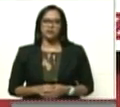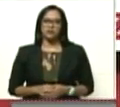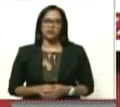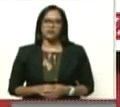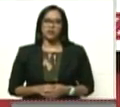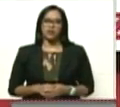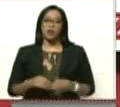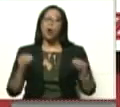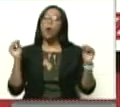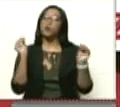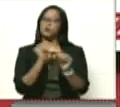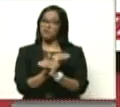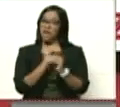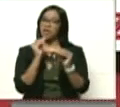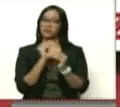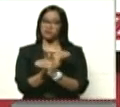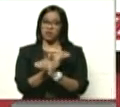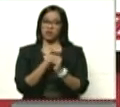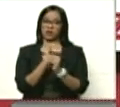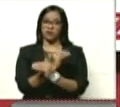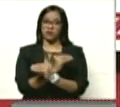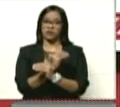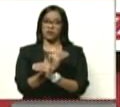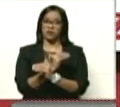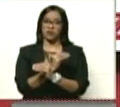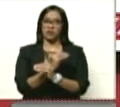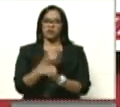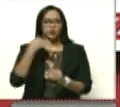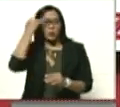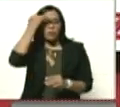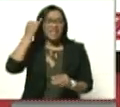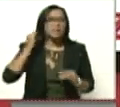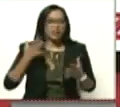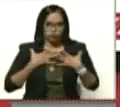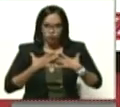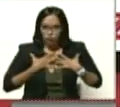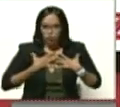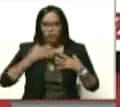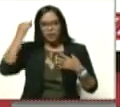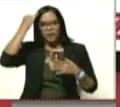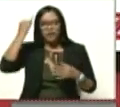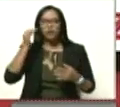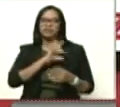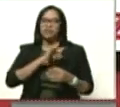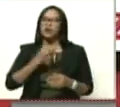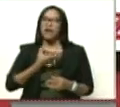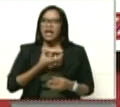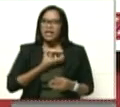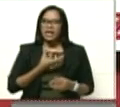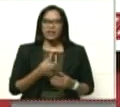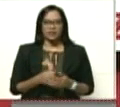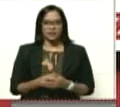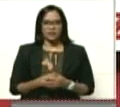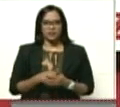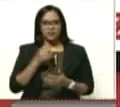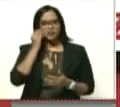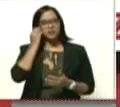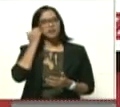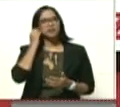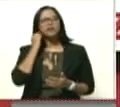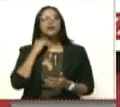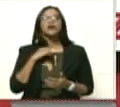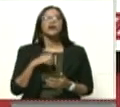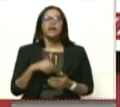Contrasta, fíjense, contrasta. Yo me imagino, yo me imagino que el señor alcalde, por eso está por ahí, el alcalde de